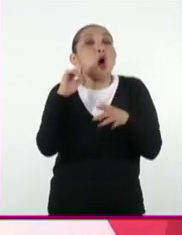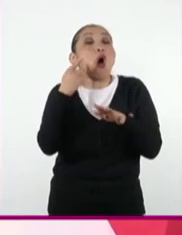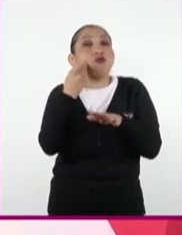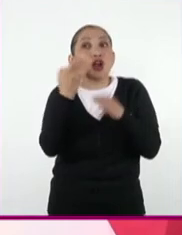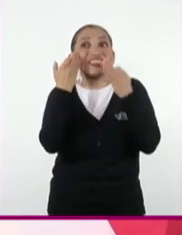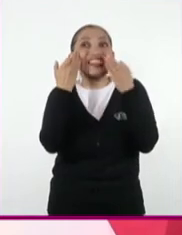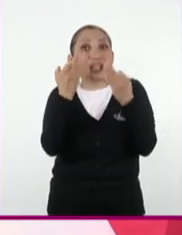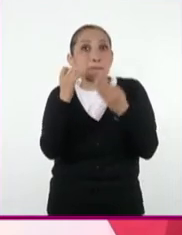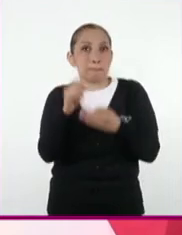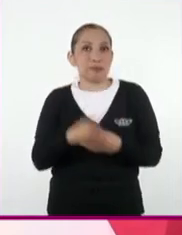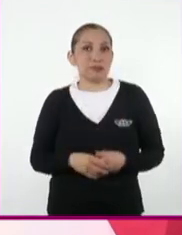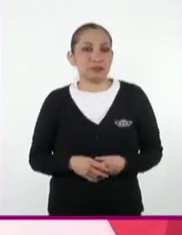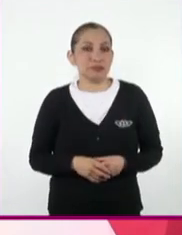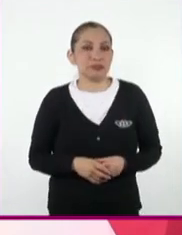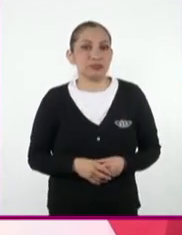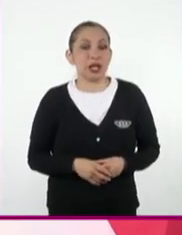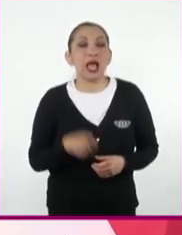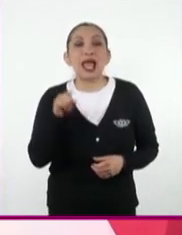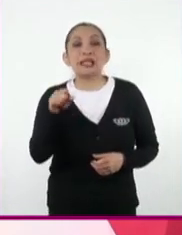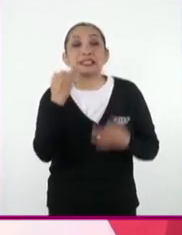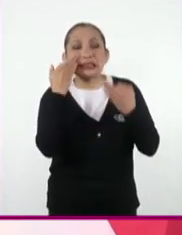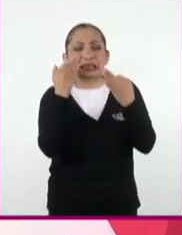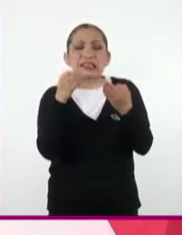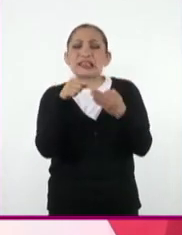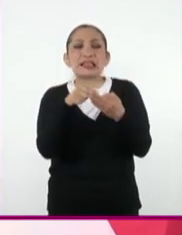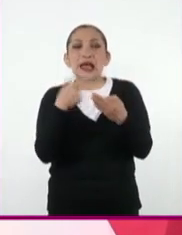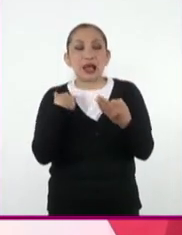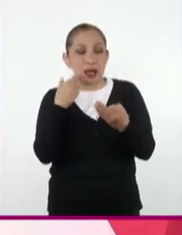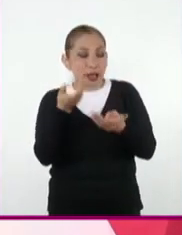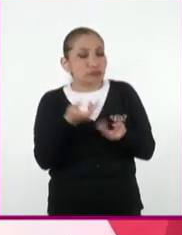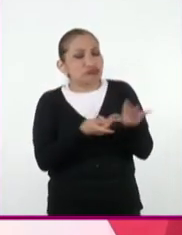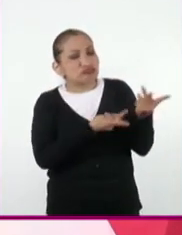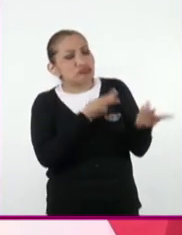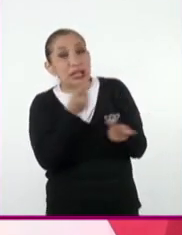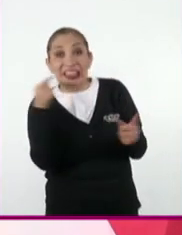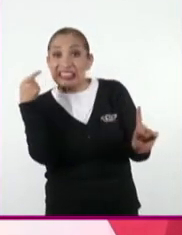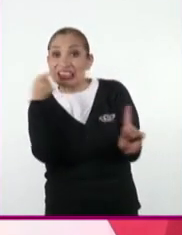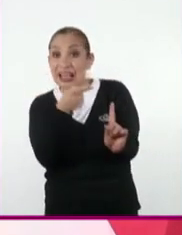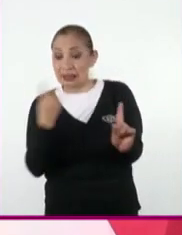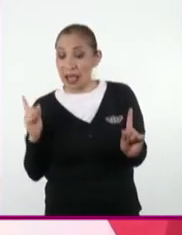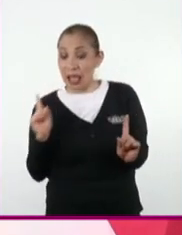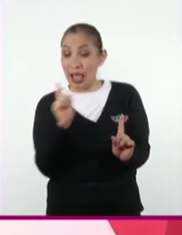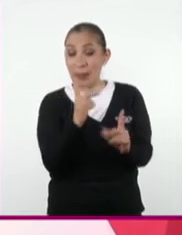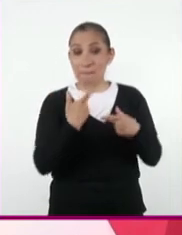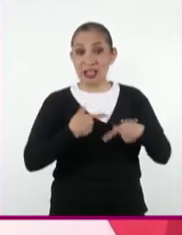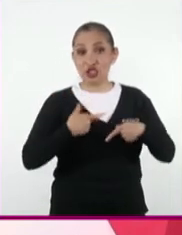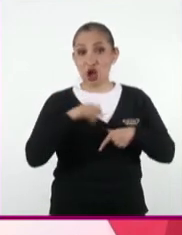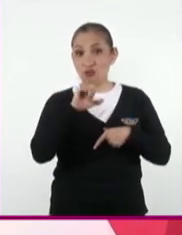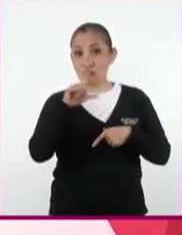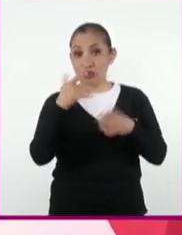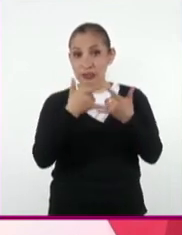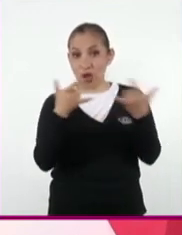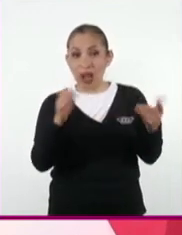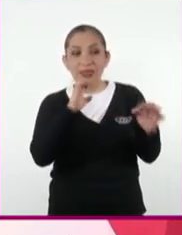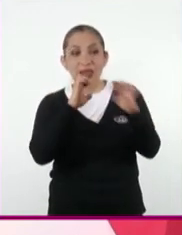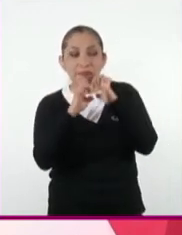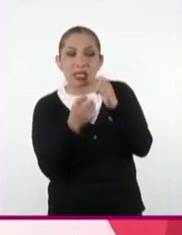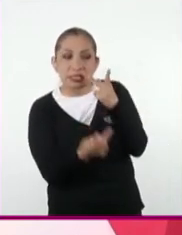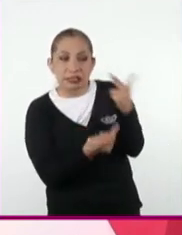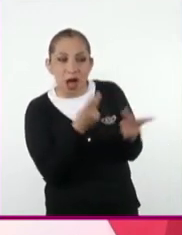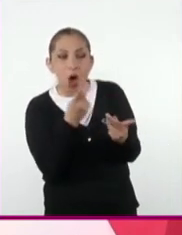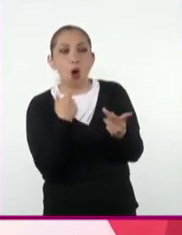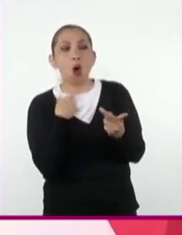fueron testigos de ellos. Estos testimonios los recogen directamente los historiadores en entrevistas,